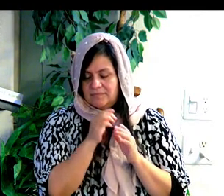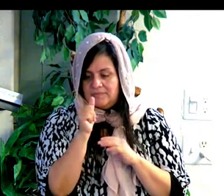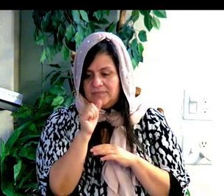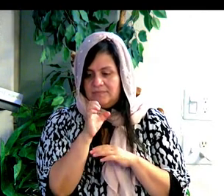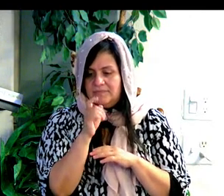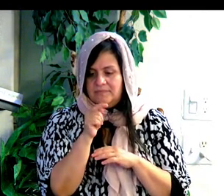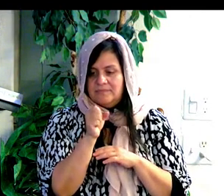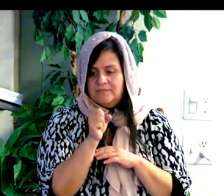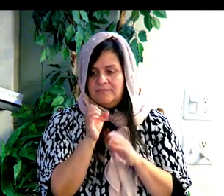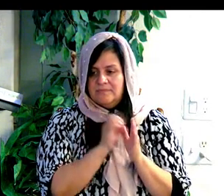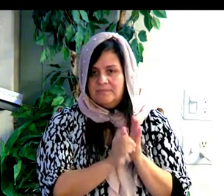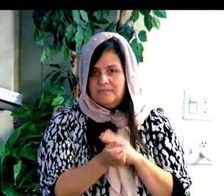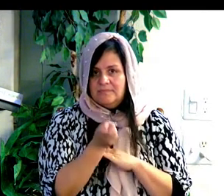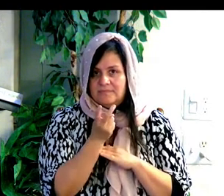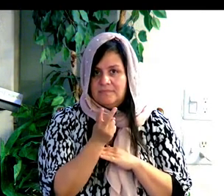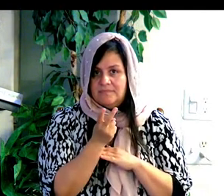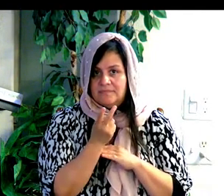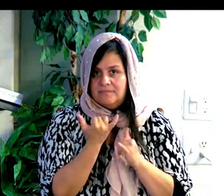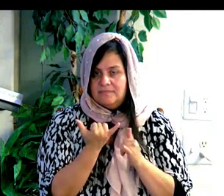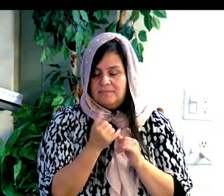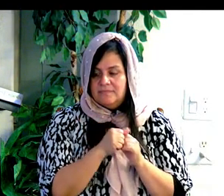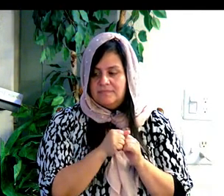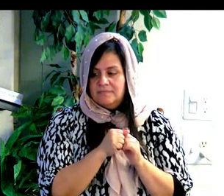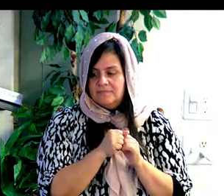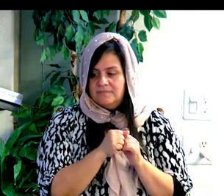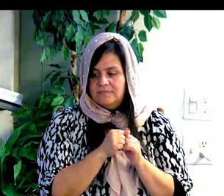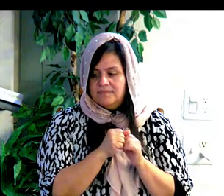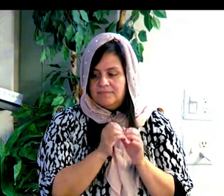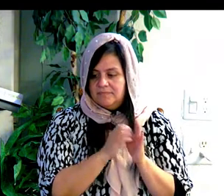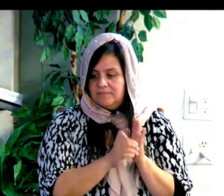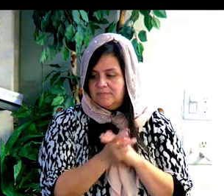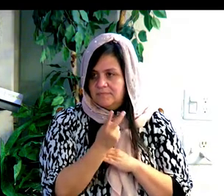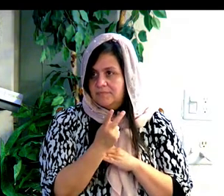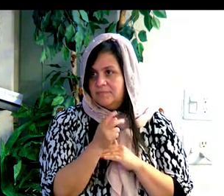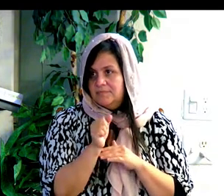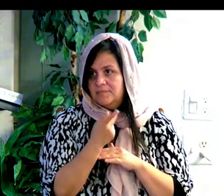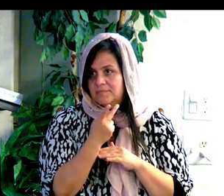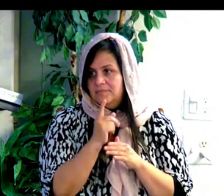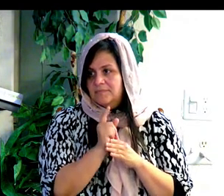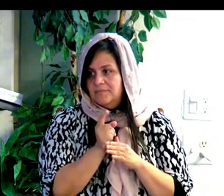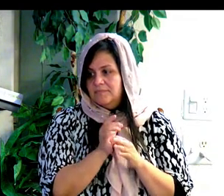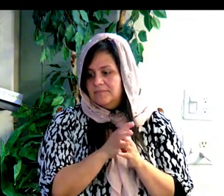Vamos al libro de Hechos, Hechos capítulo 2. Tenemos unos minutos.